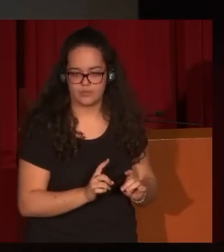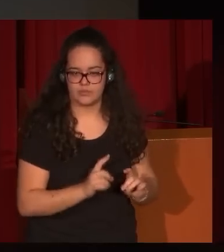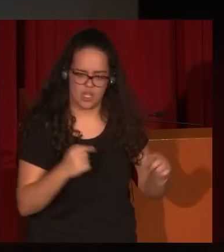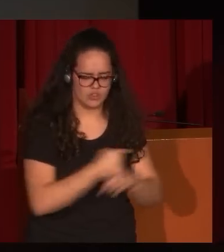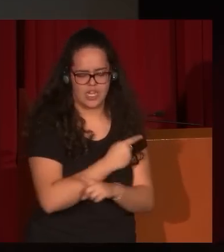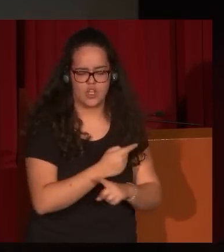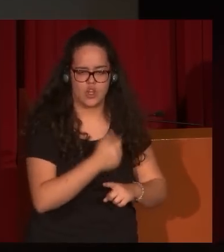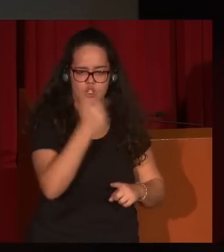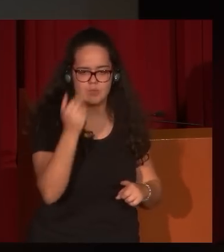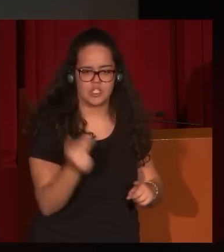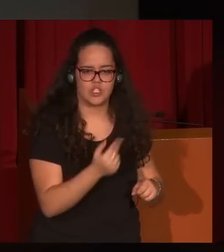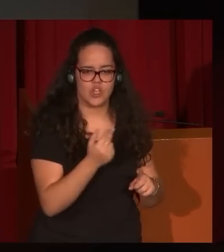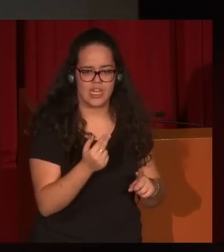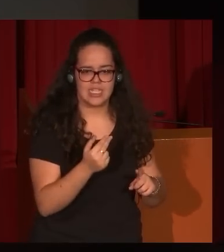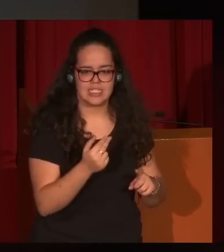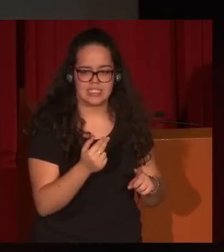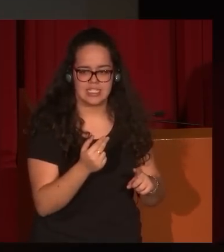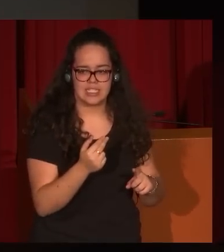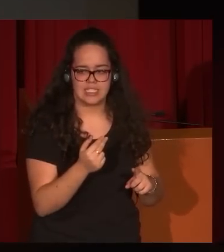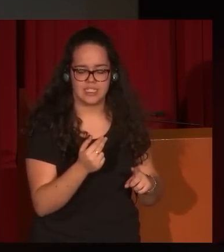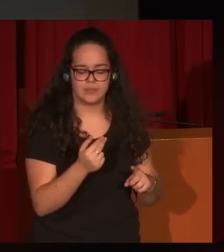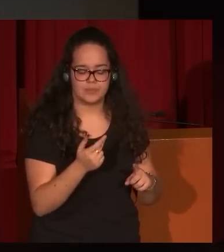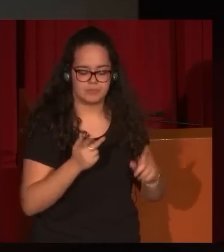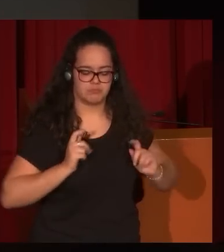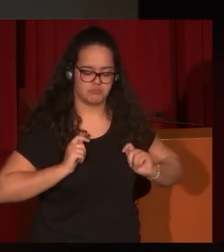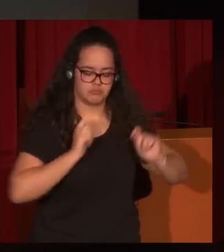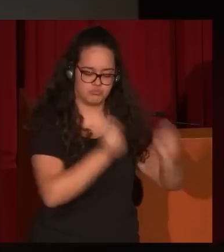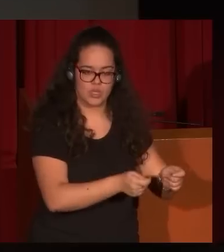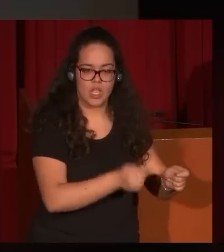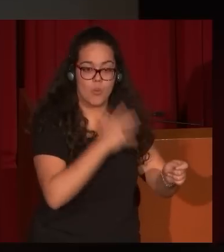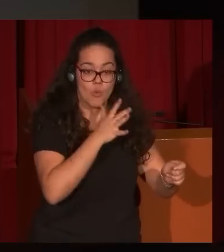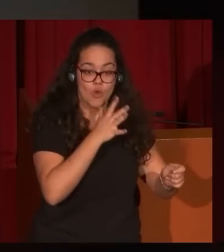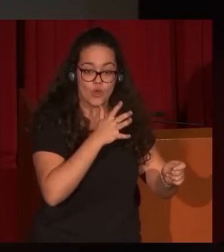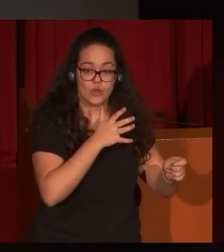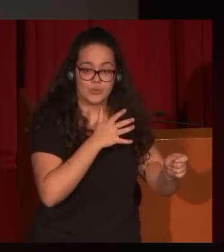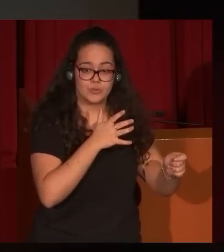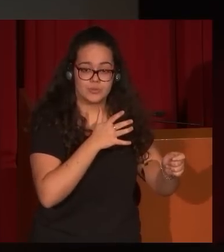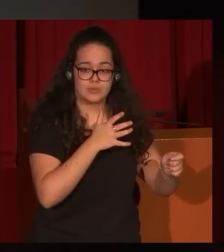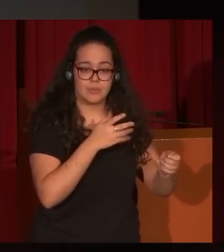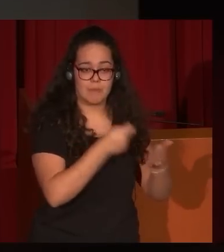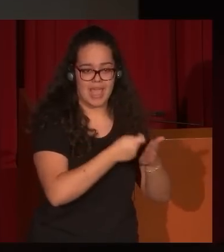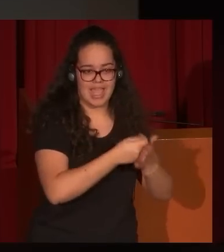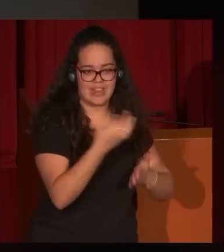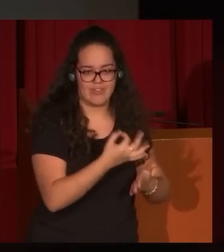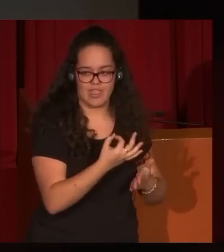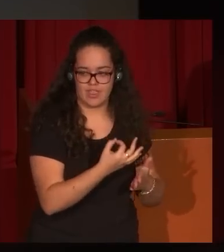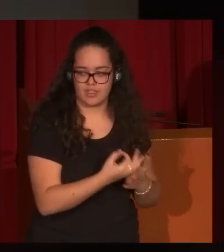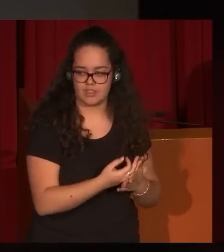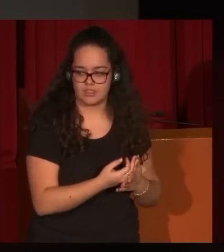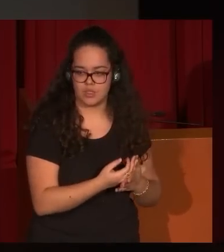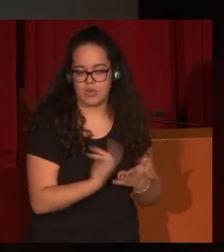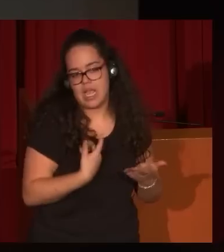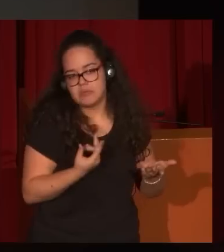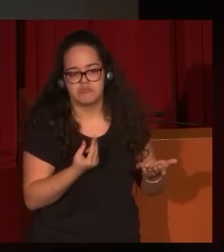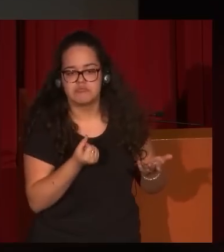contrario, los pintores de cámara recibían esos honores y por recibir esos honores tenían que pagar a la corona una